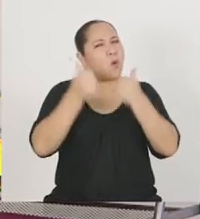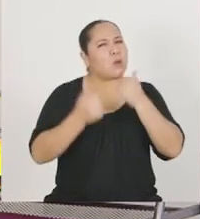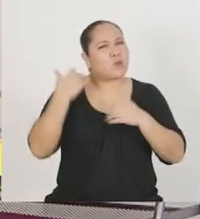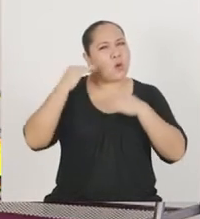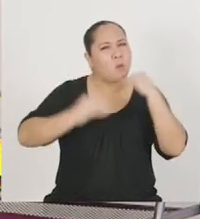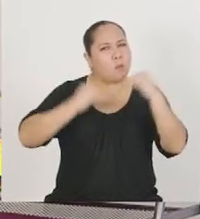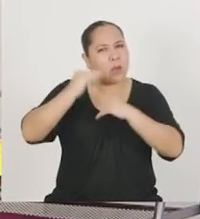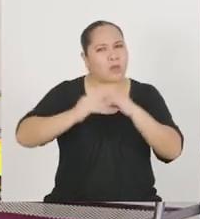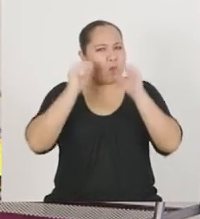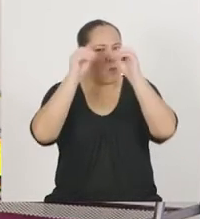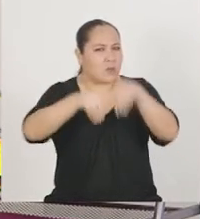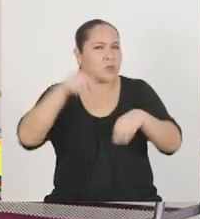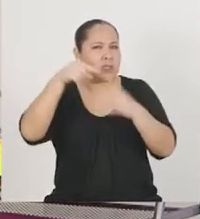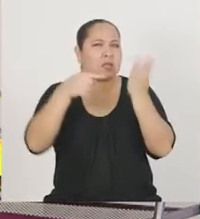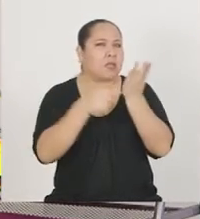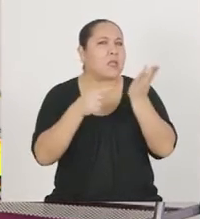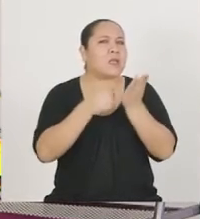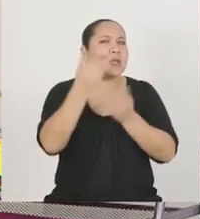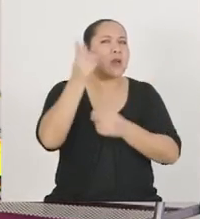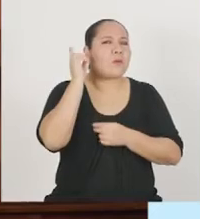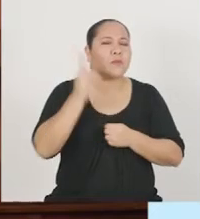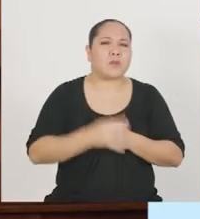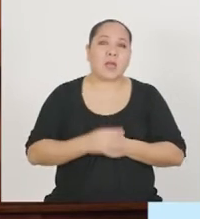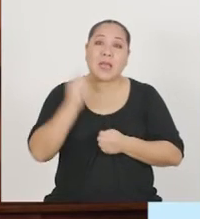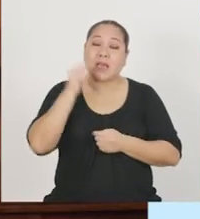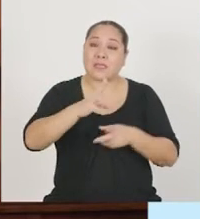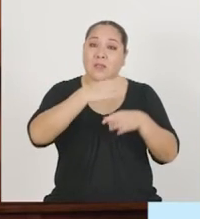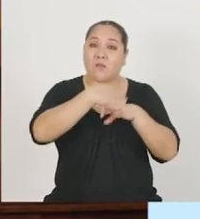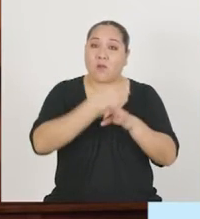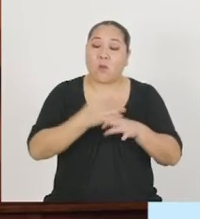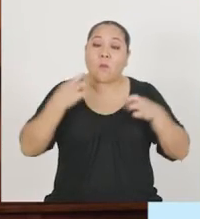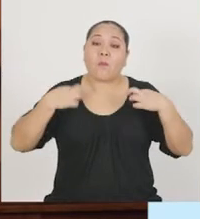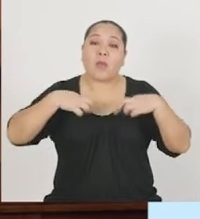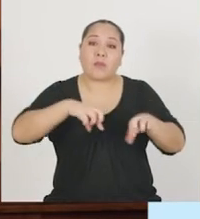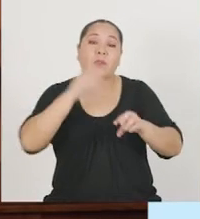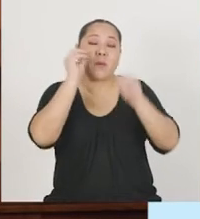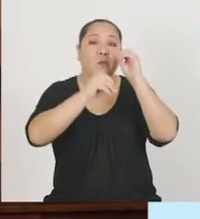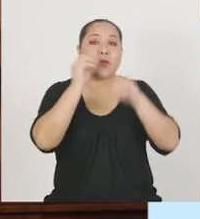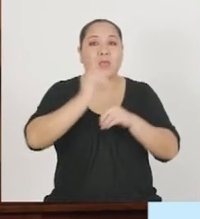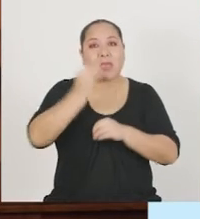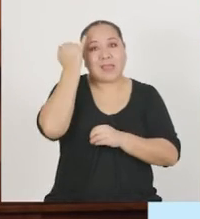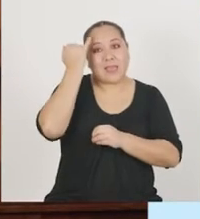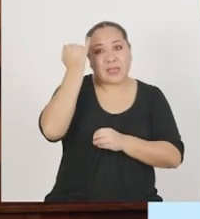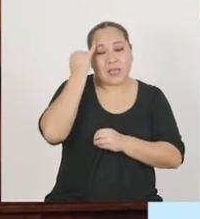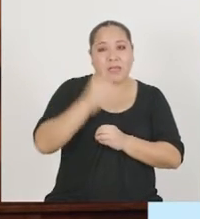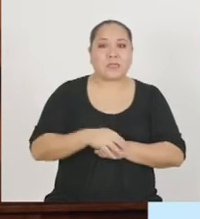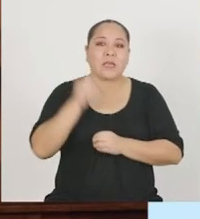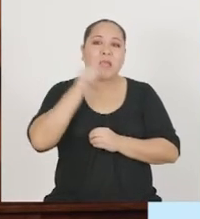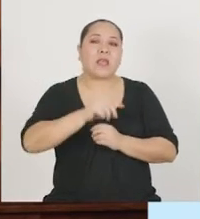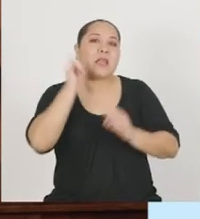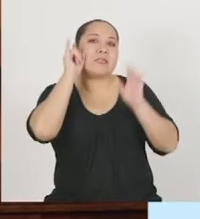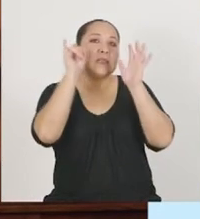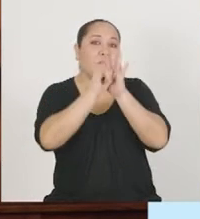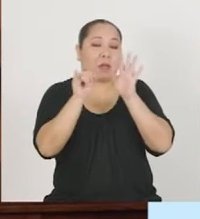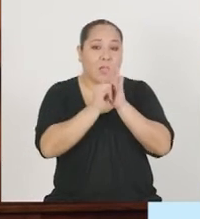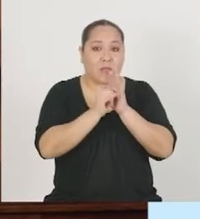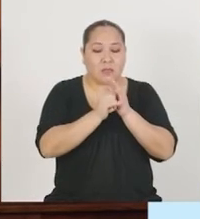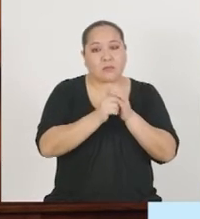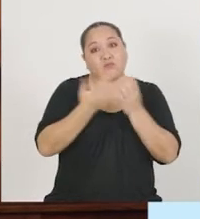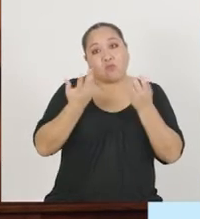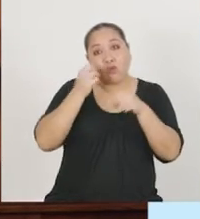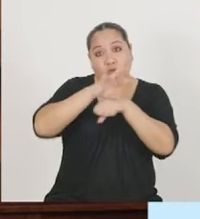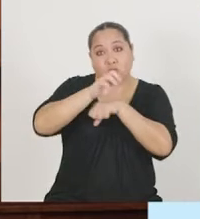¿Cuáles serían los pasos aplicados a esta técnica, profesora? Esta herramienta nos permite generar ideas a partir de las imágenes